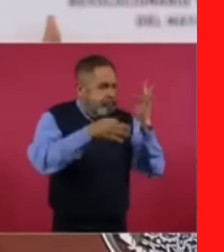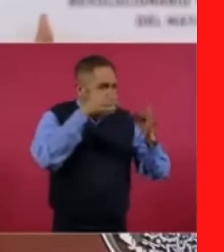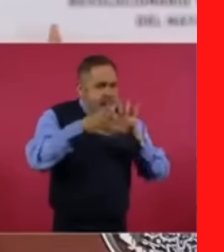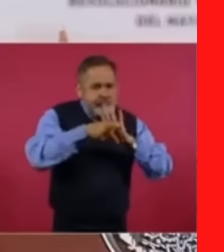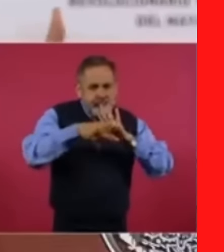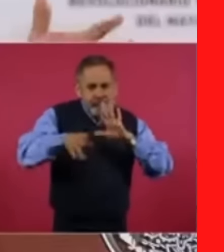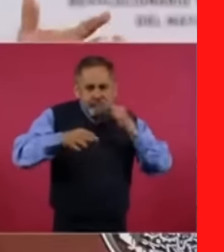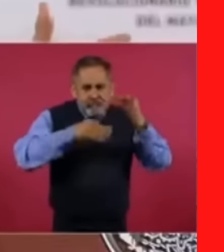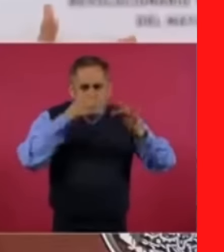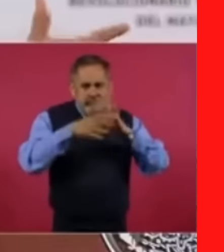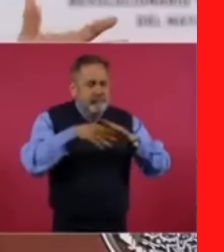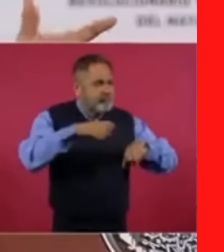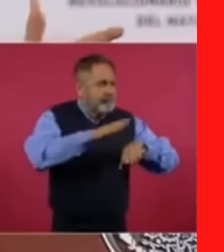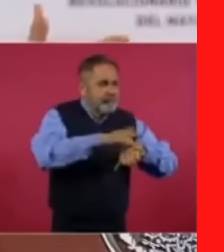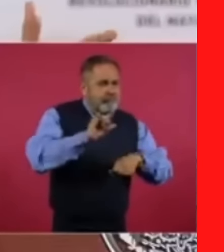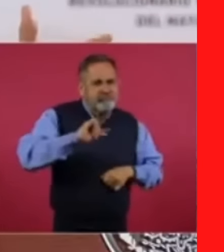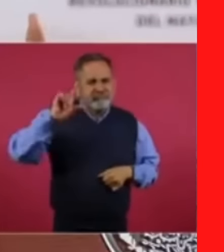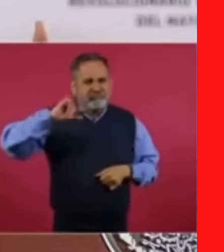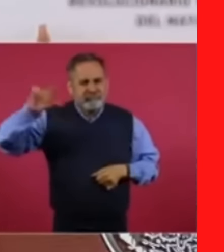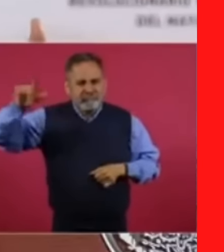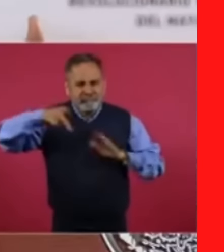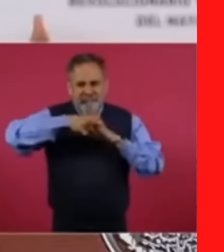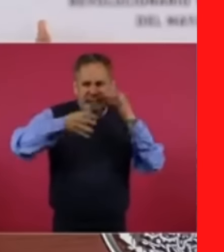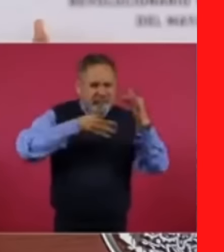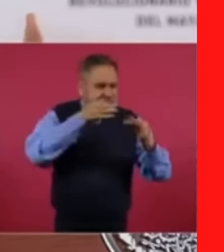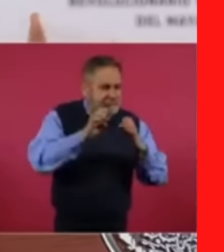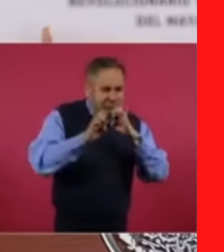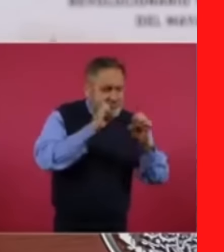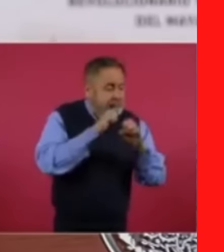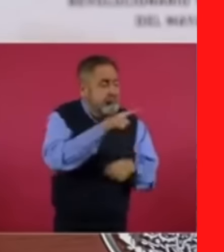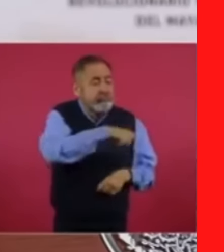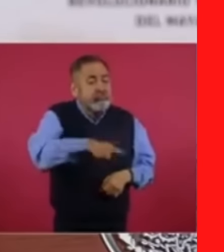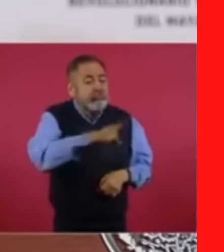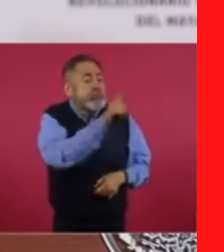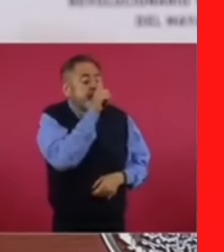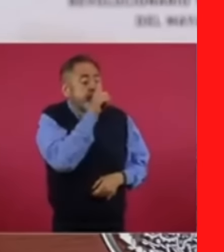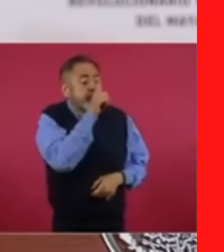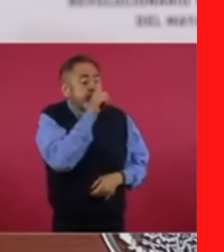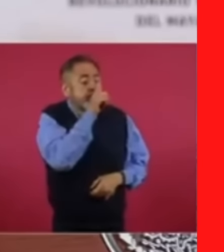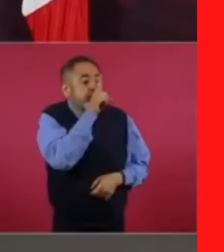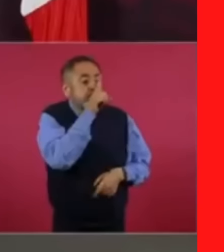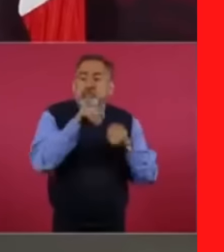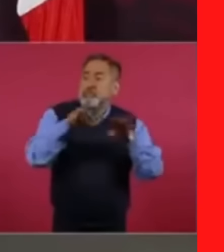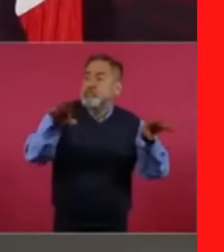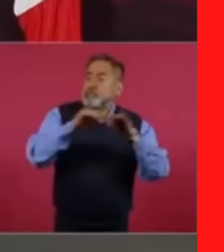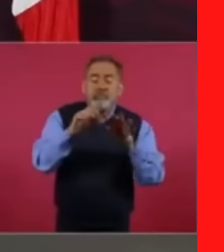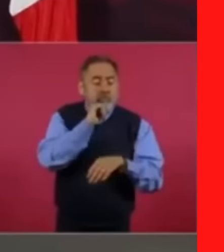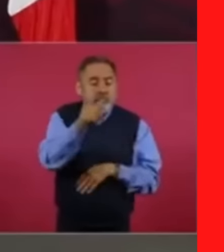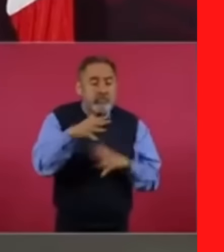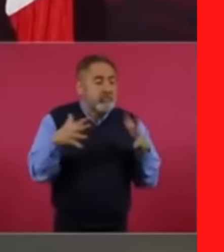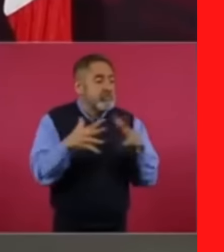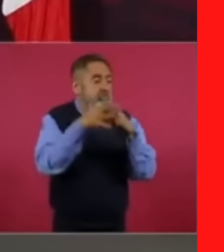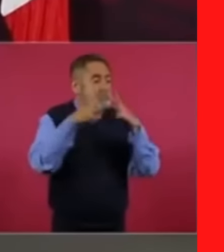y a los periodistas más famosos para que no hablaran de violencia.